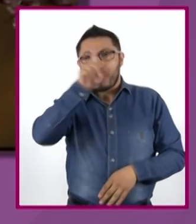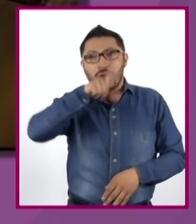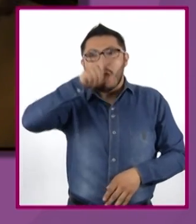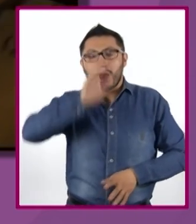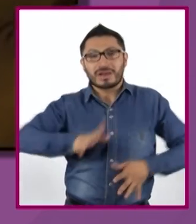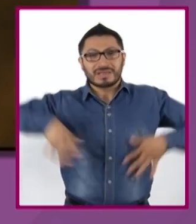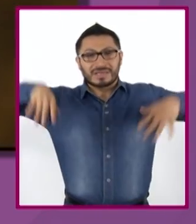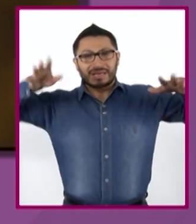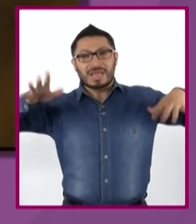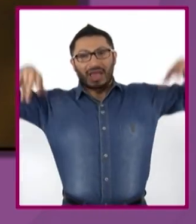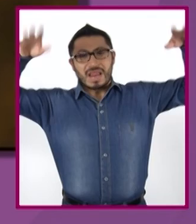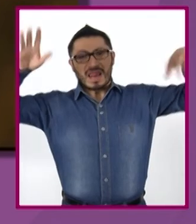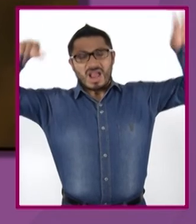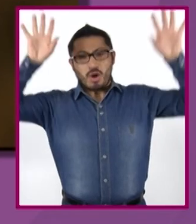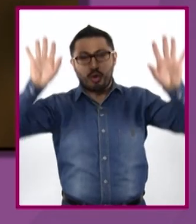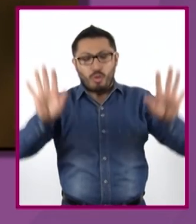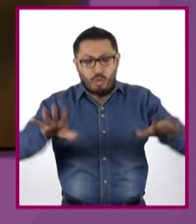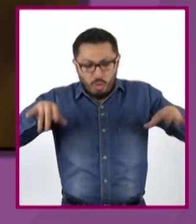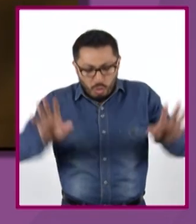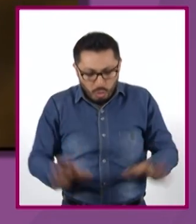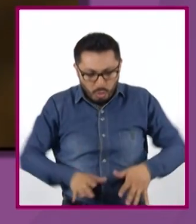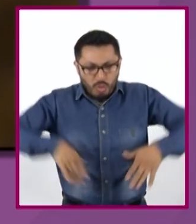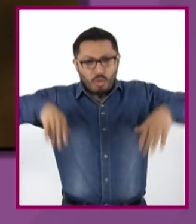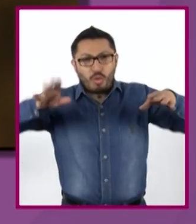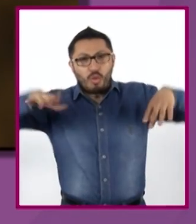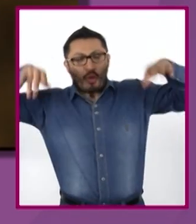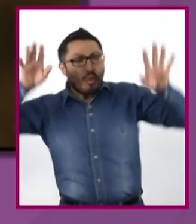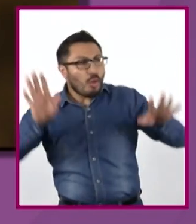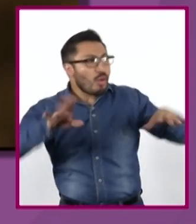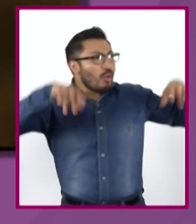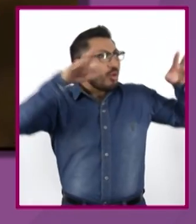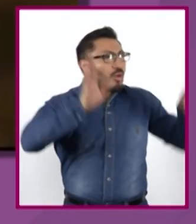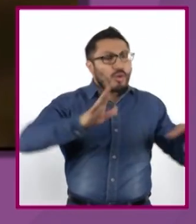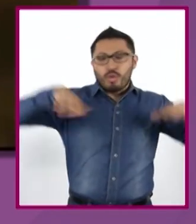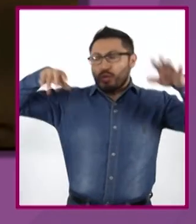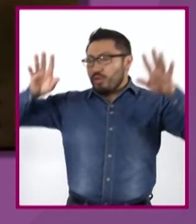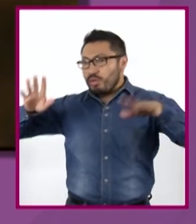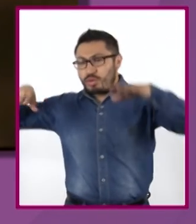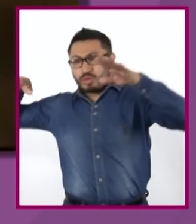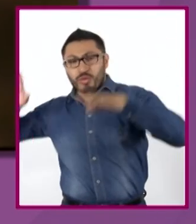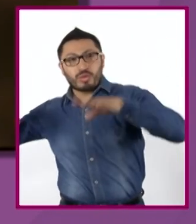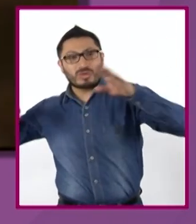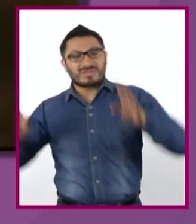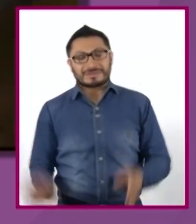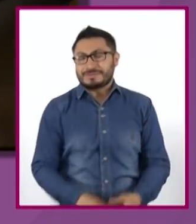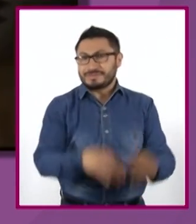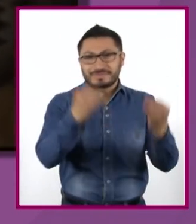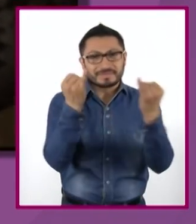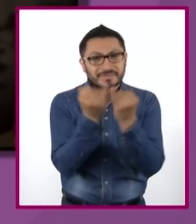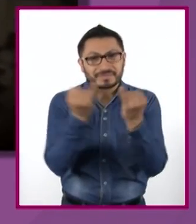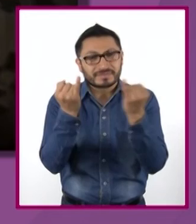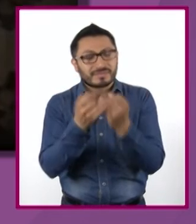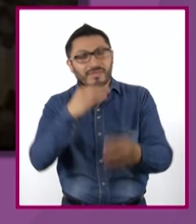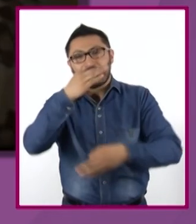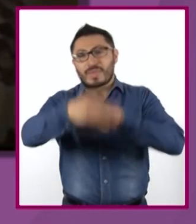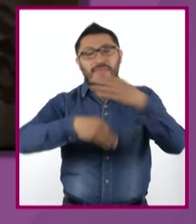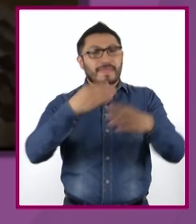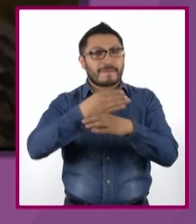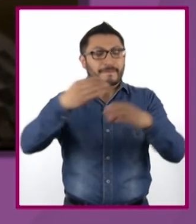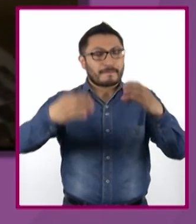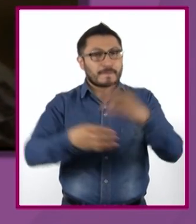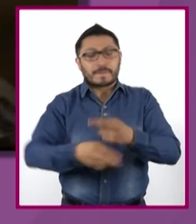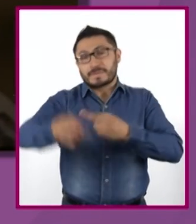abajo y de abajo hacia arriba, de izquierda a derecha y de derecha a izquierda, así, todo volverá,